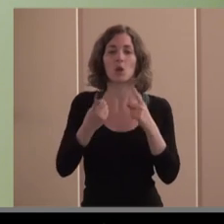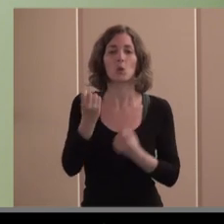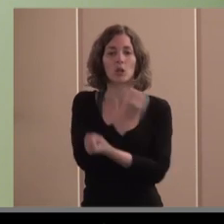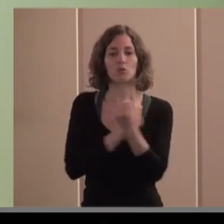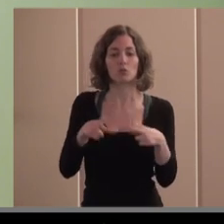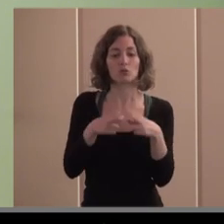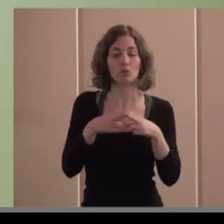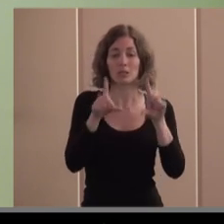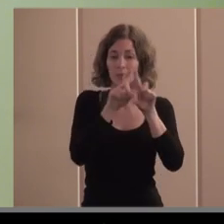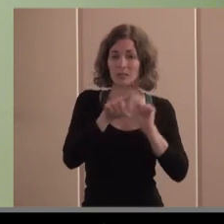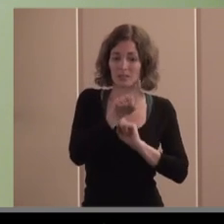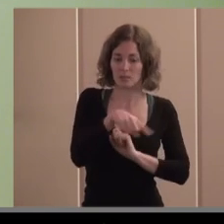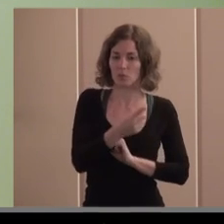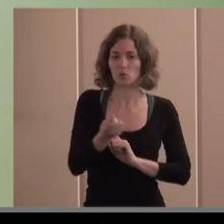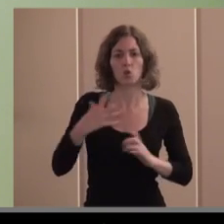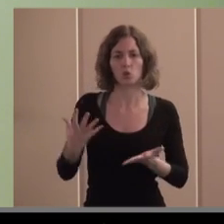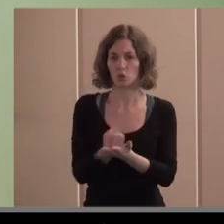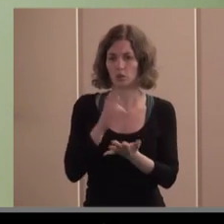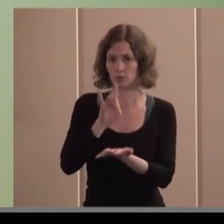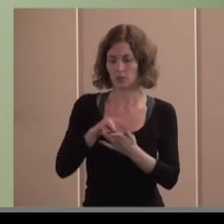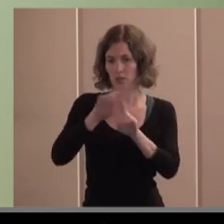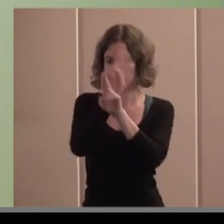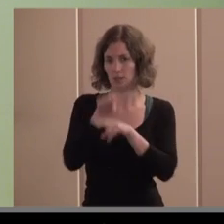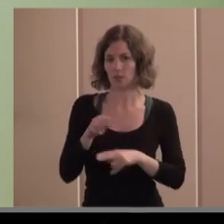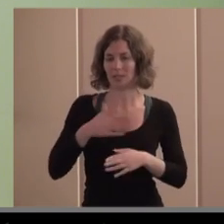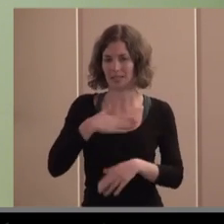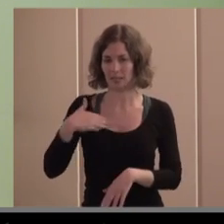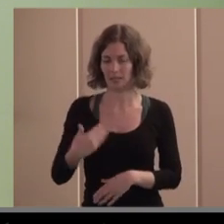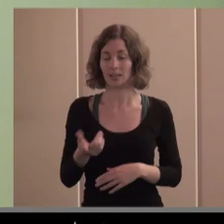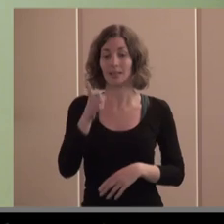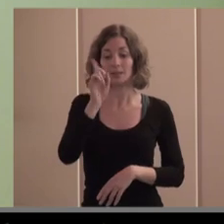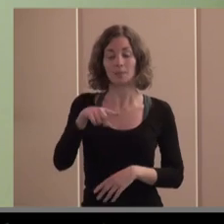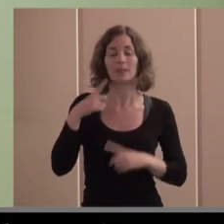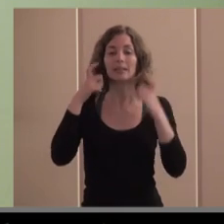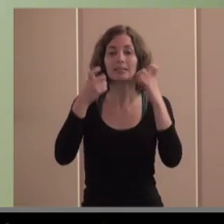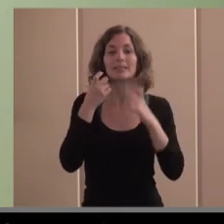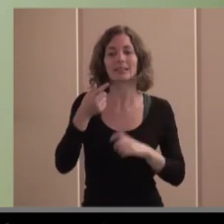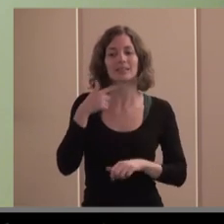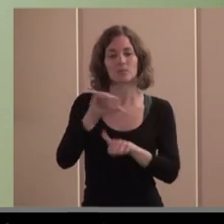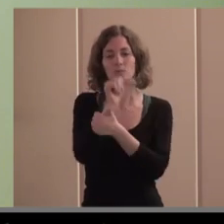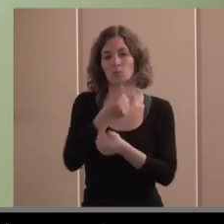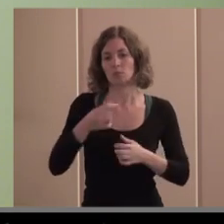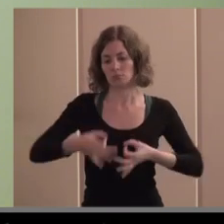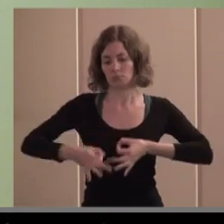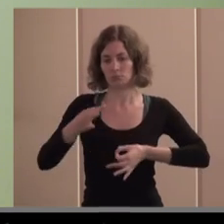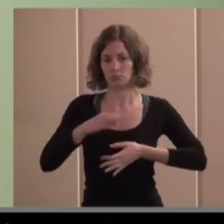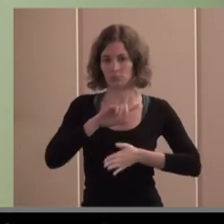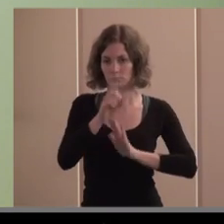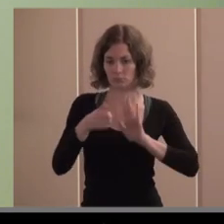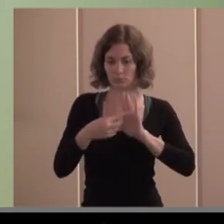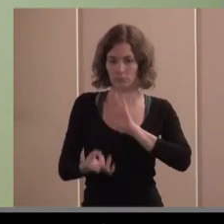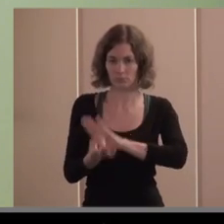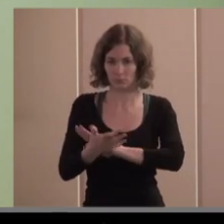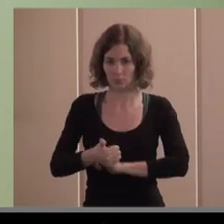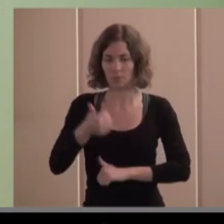fomentar a que los investigadores potencien la investigación en estas fórmulas jurídicas incorporar la economía social